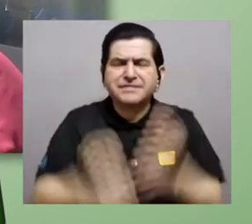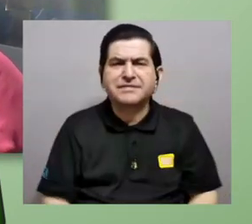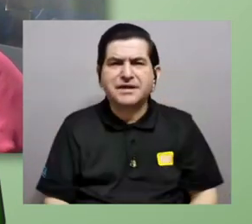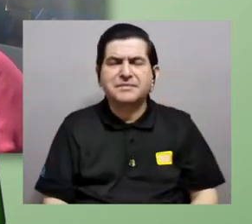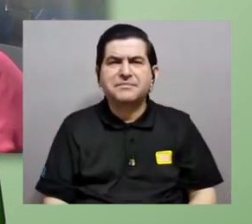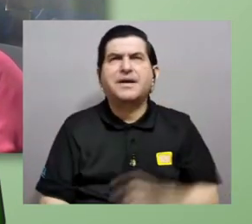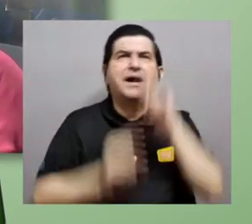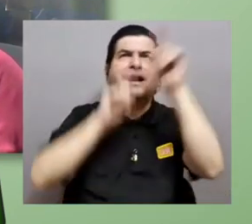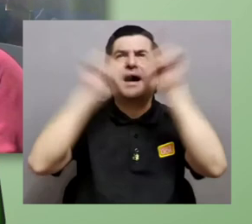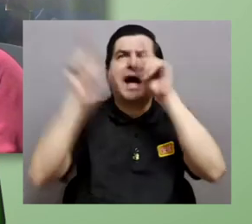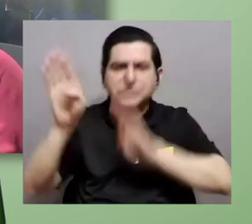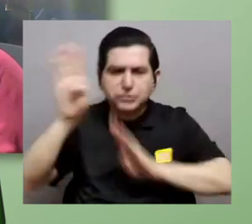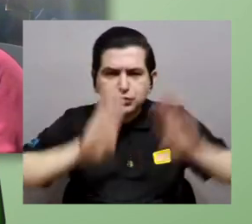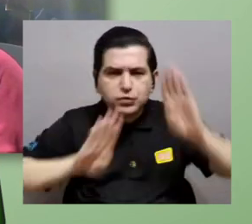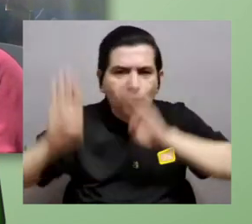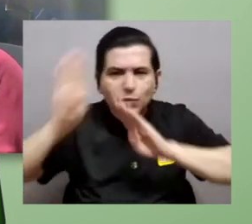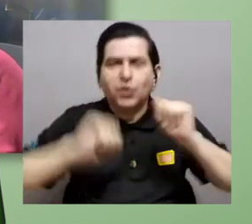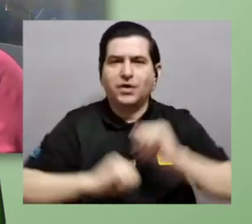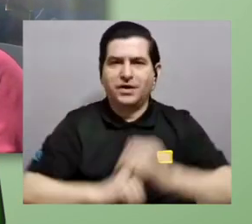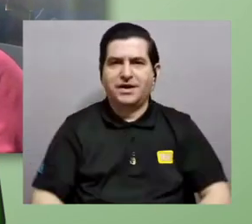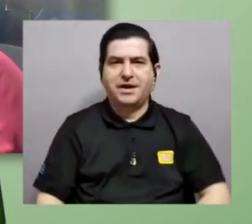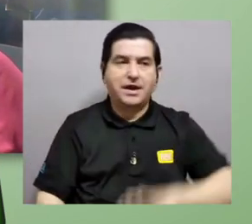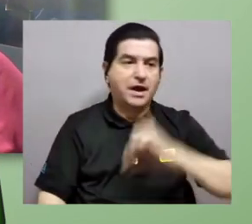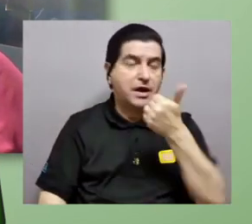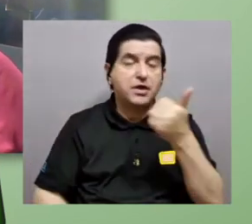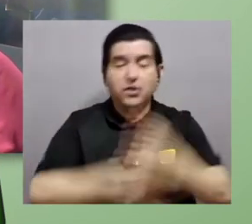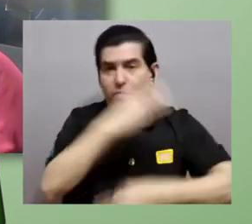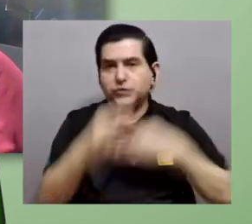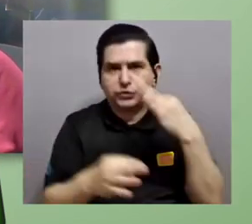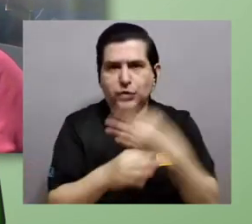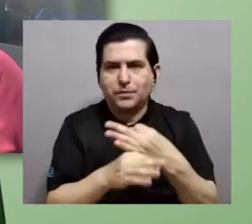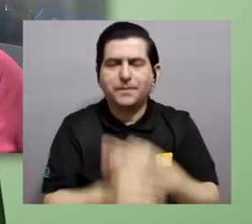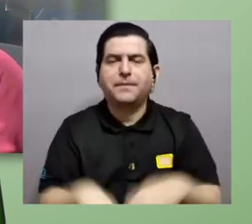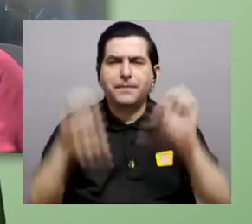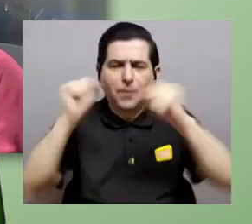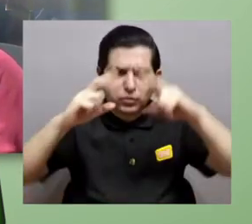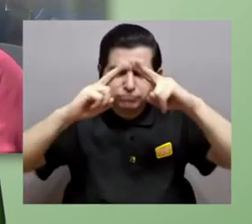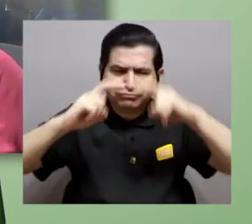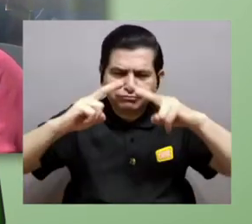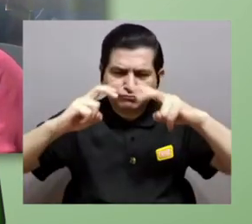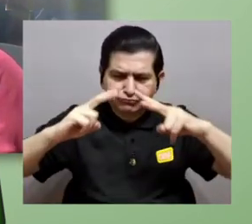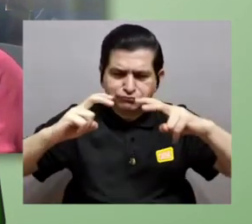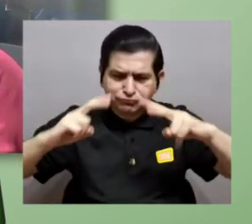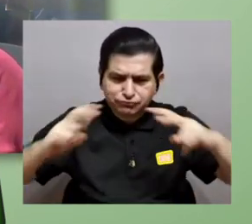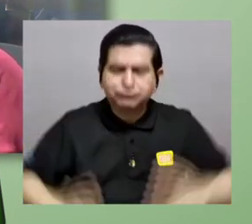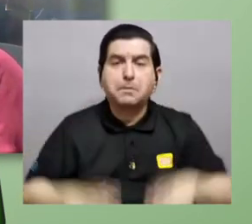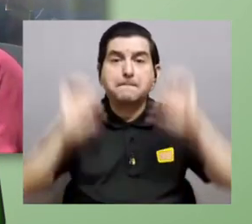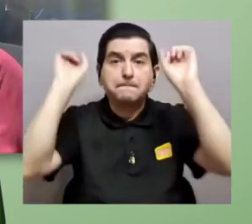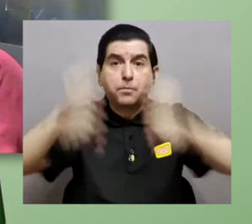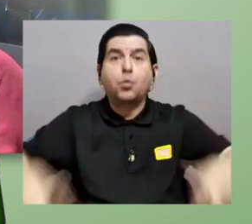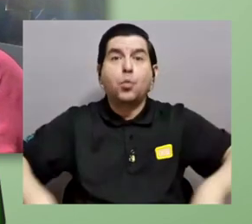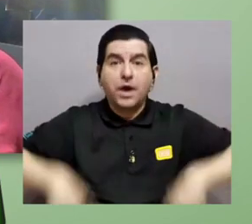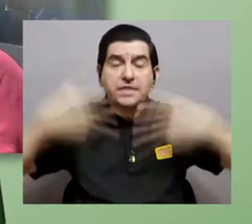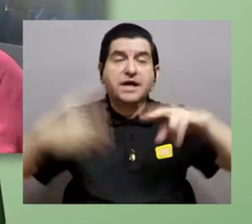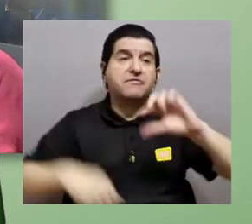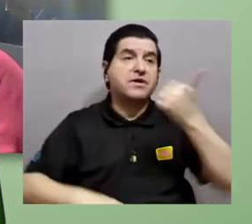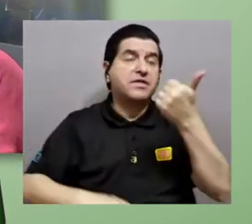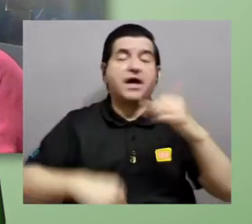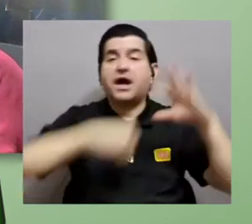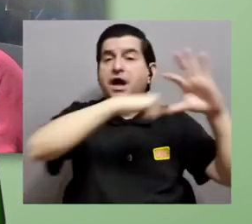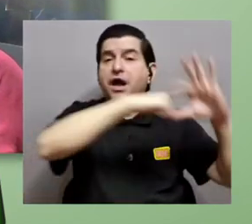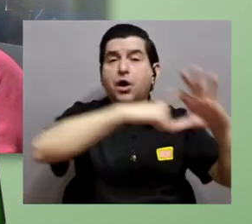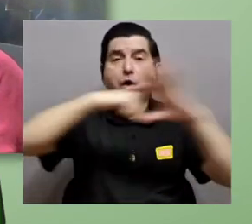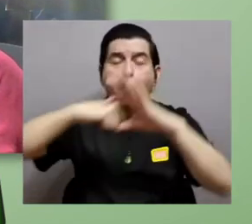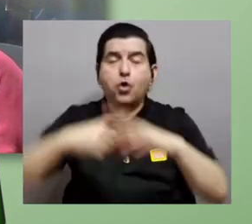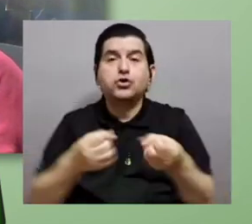en temas como astrobiología y otros así donde podemos analizar cómo puede ser